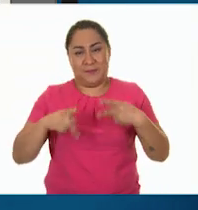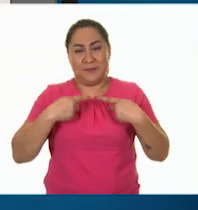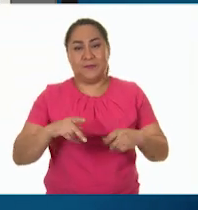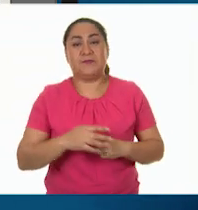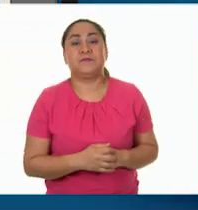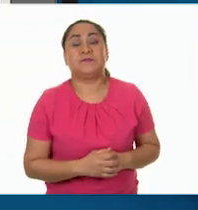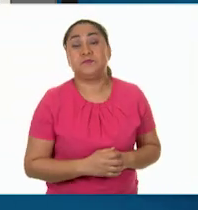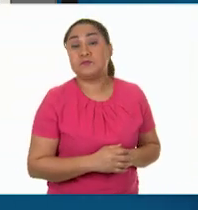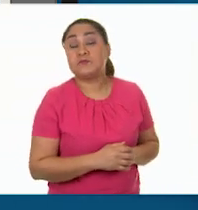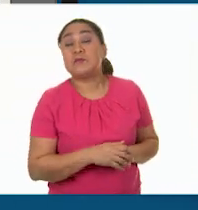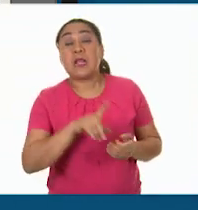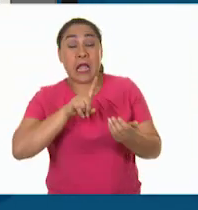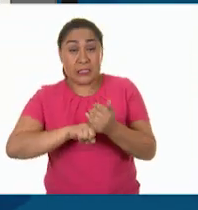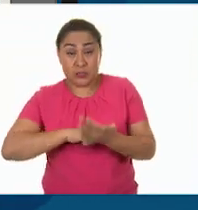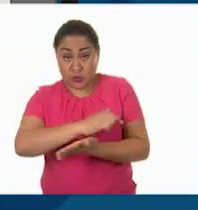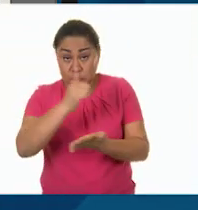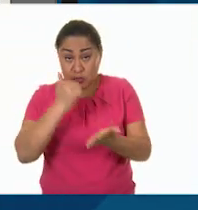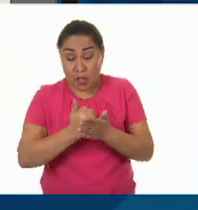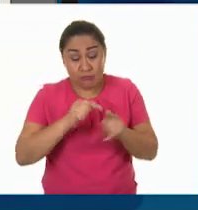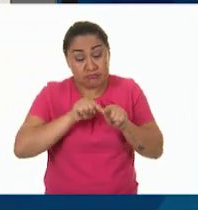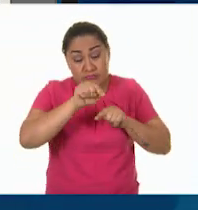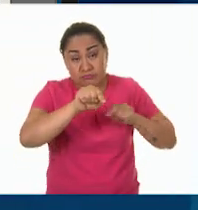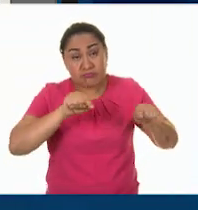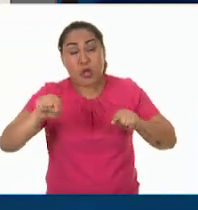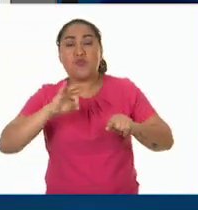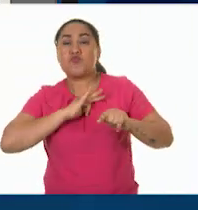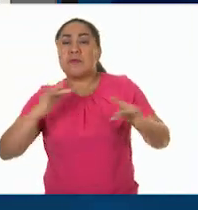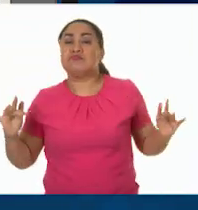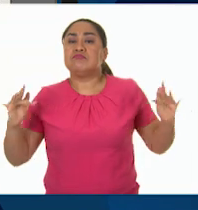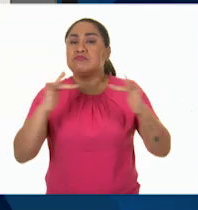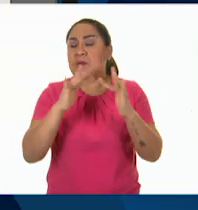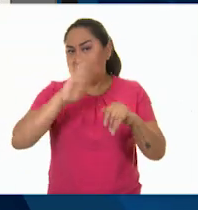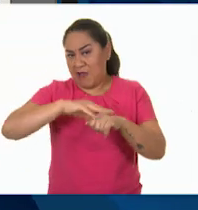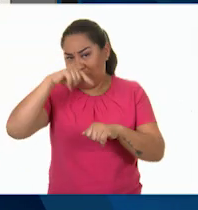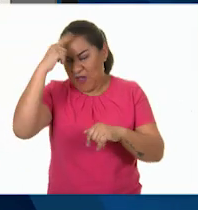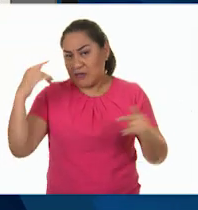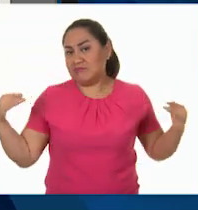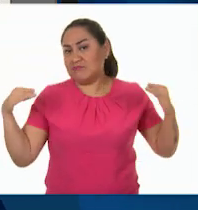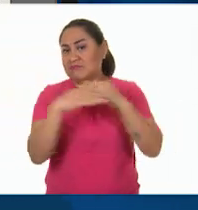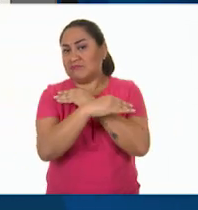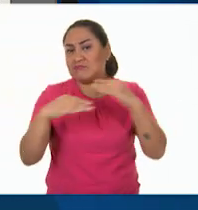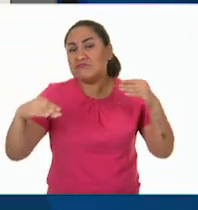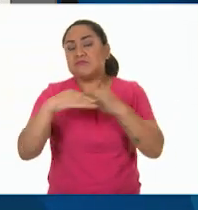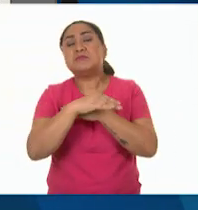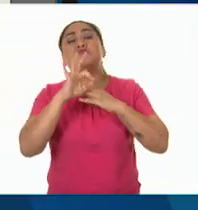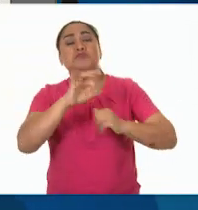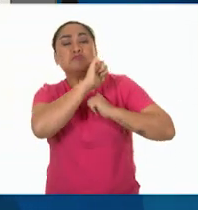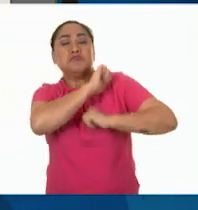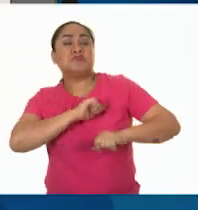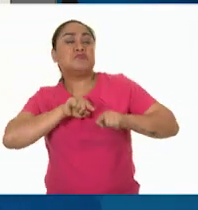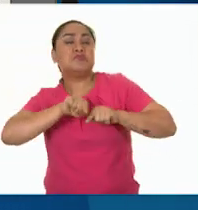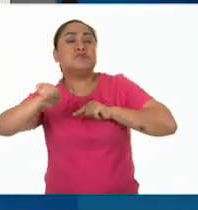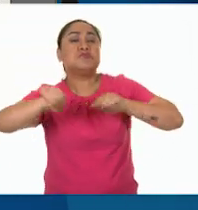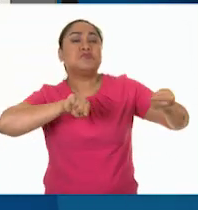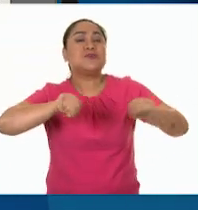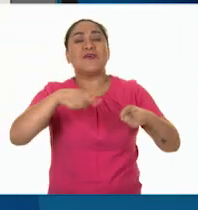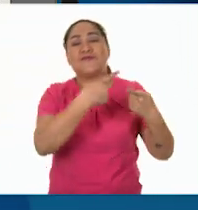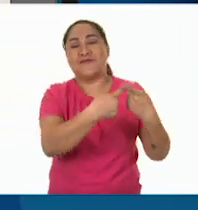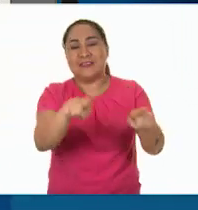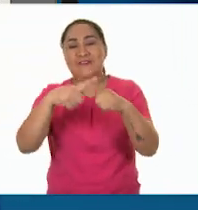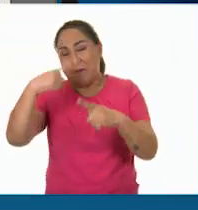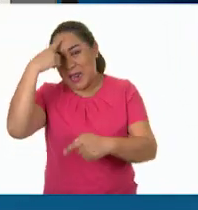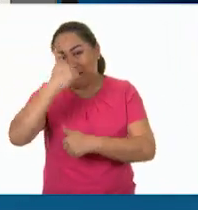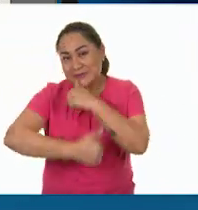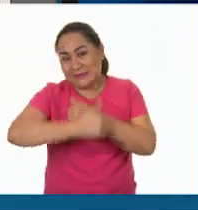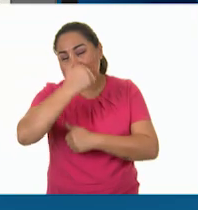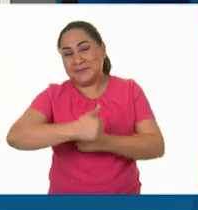Todos los puntos de la ciudad quedarán unidos por vías anchas y rápidas a los lugares en que habrán de celebrarse las diferentes competencias.